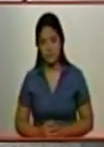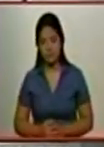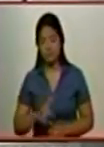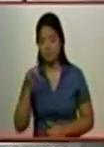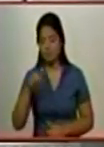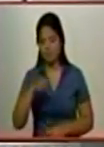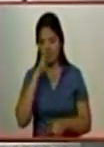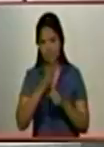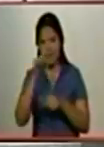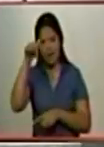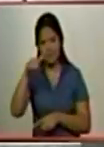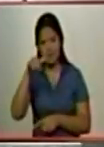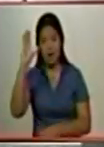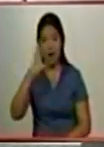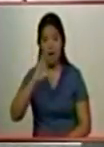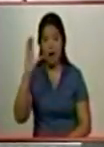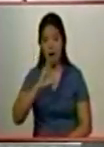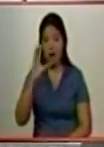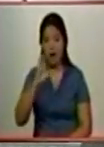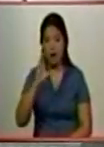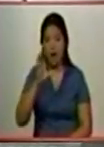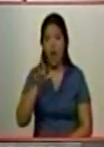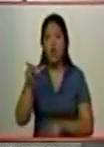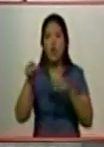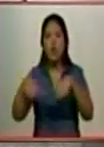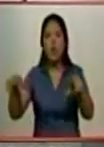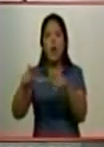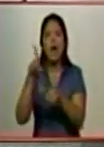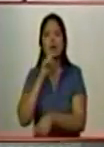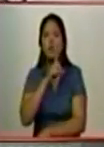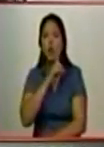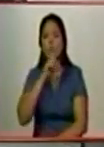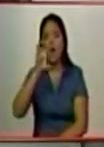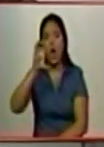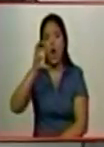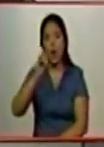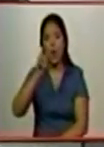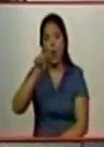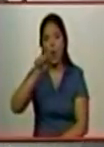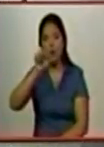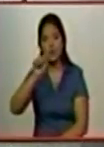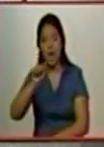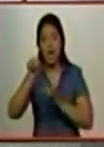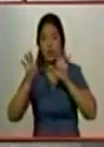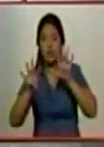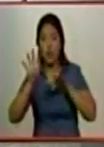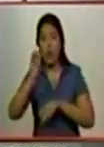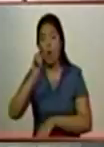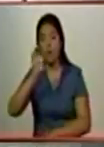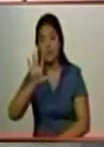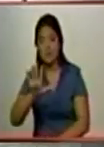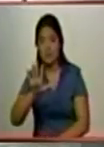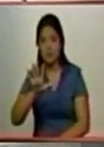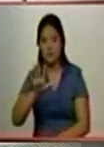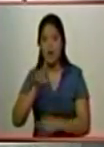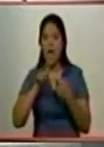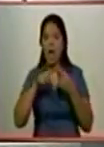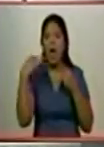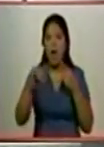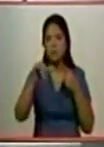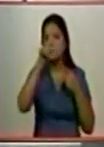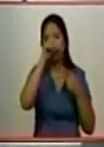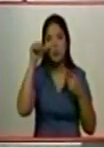aquí directamente en el centro de Caracas, en la Cota 905. Usaban la droga, usaban